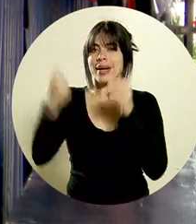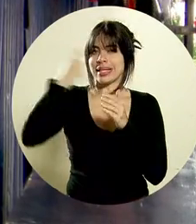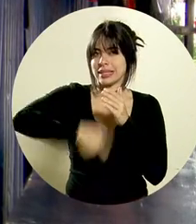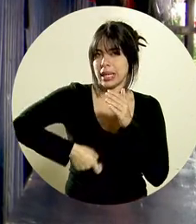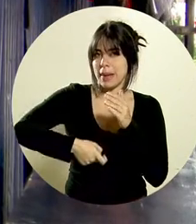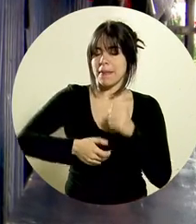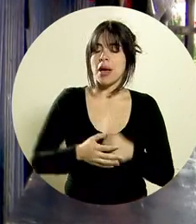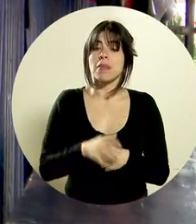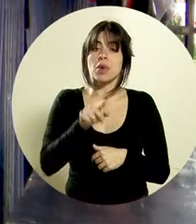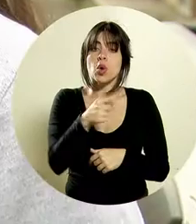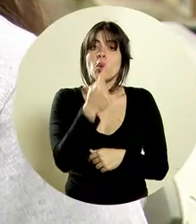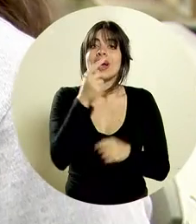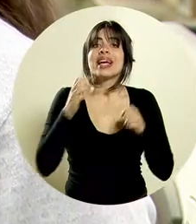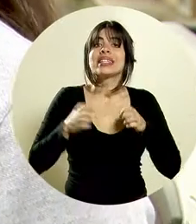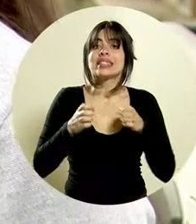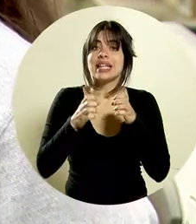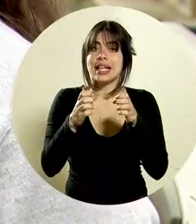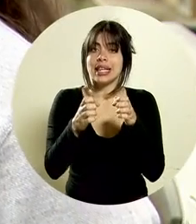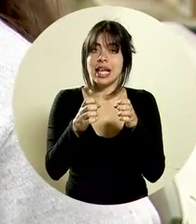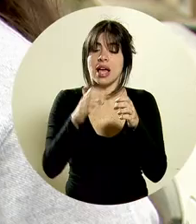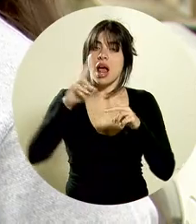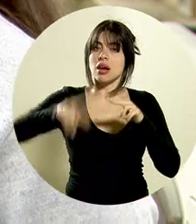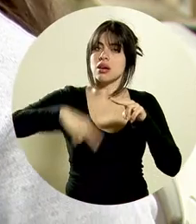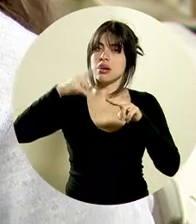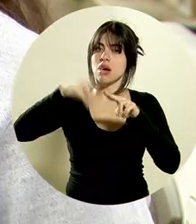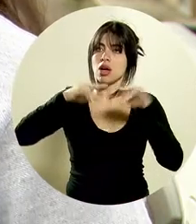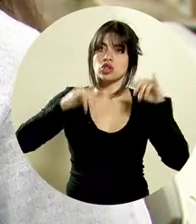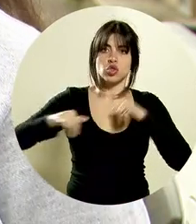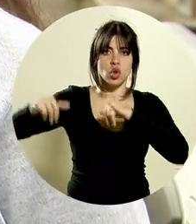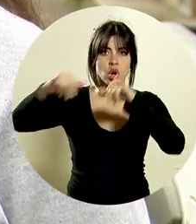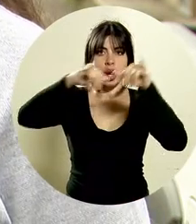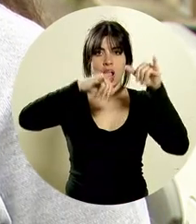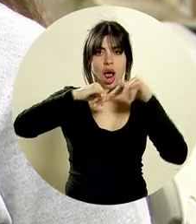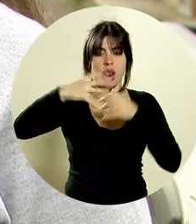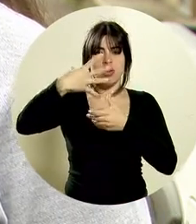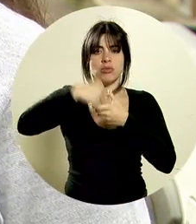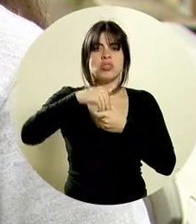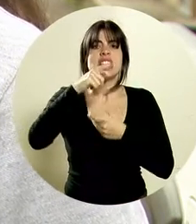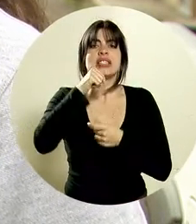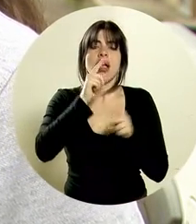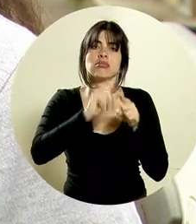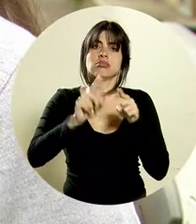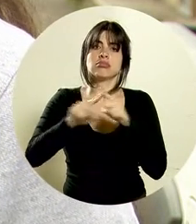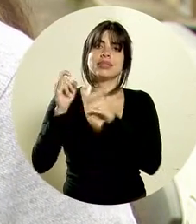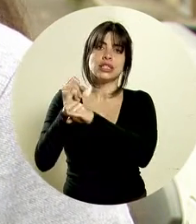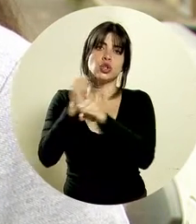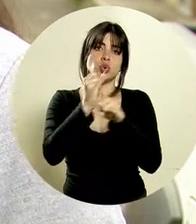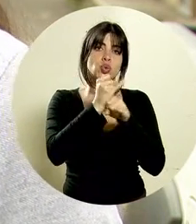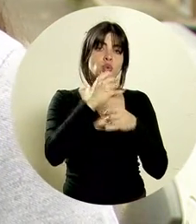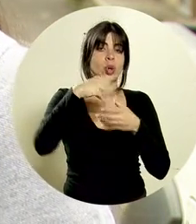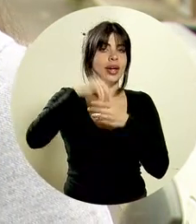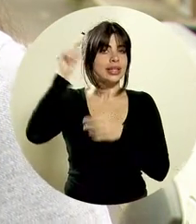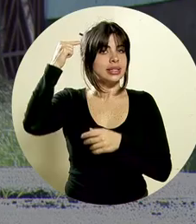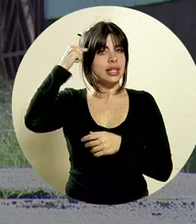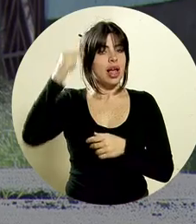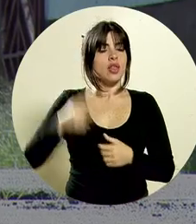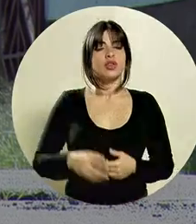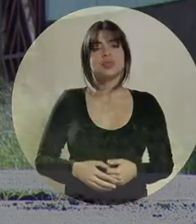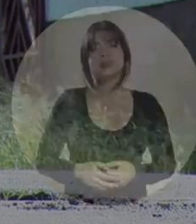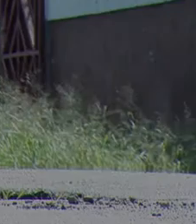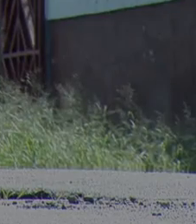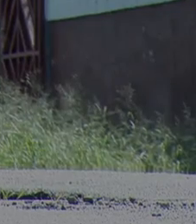extrema Es una estrategia nacional en la que están involucradas diferentes instituciones del Estado